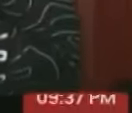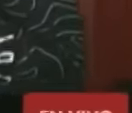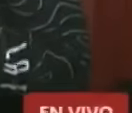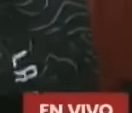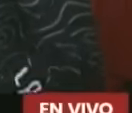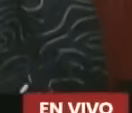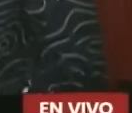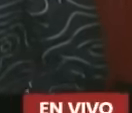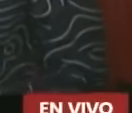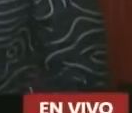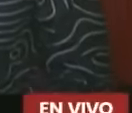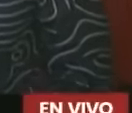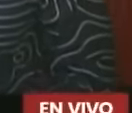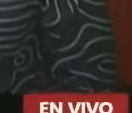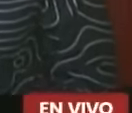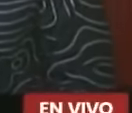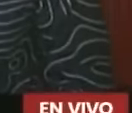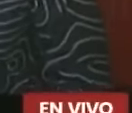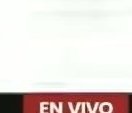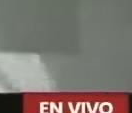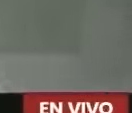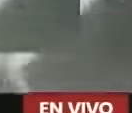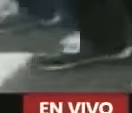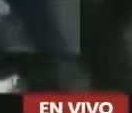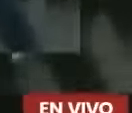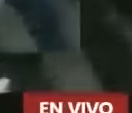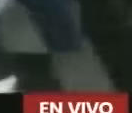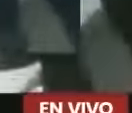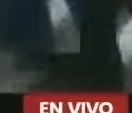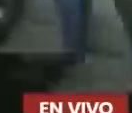cuando volteo así, el presidente baja el vidrio.